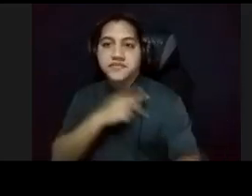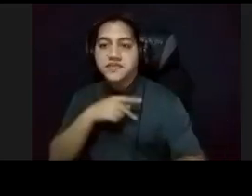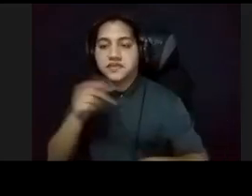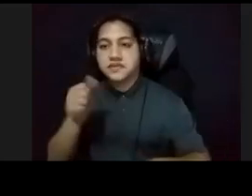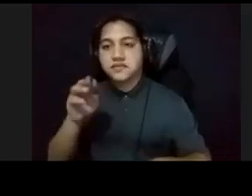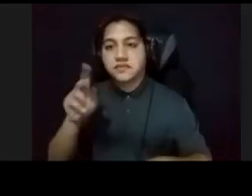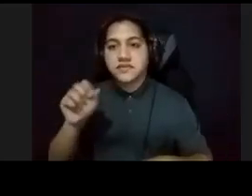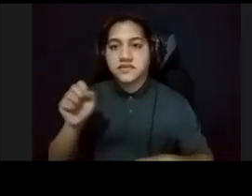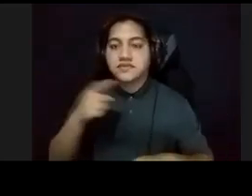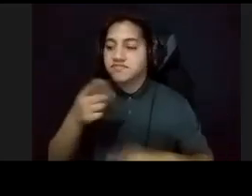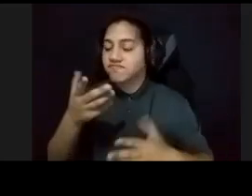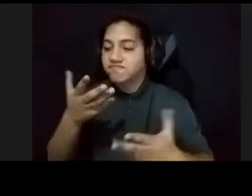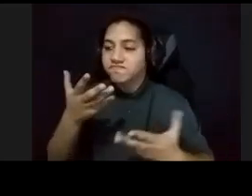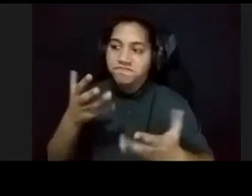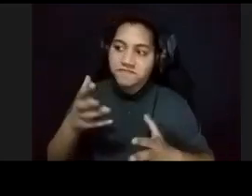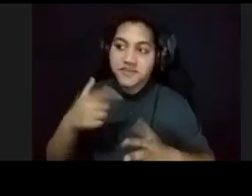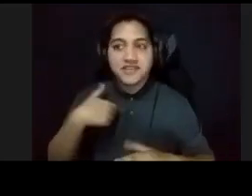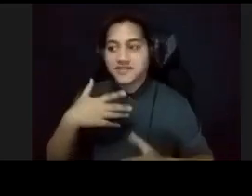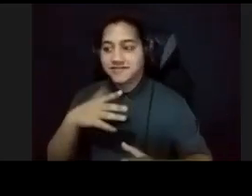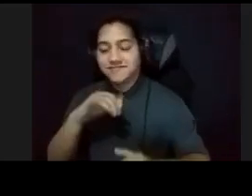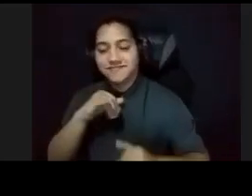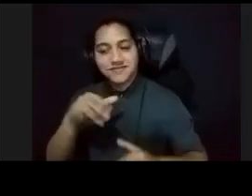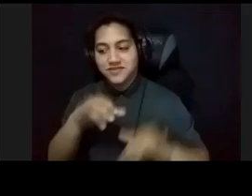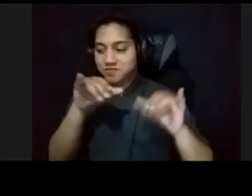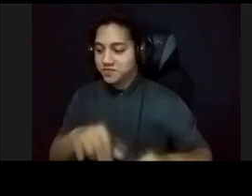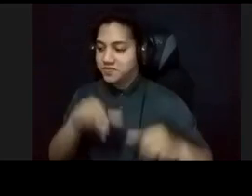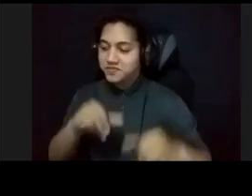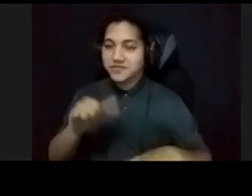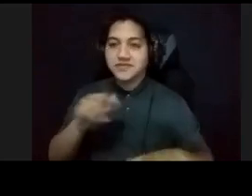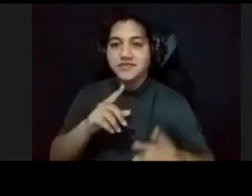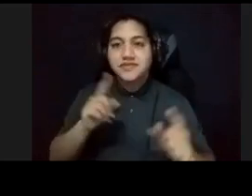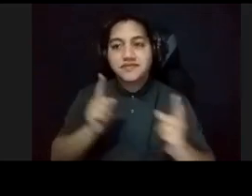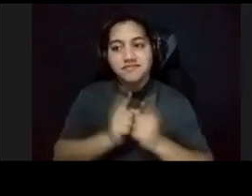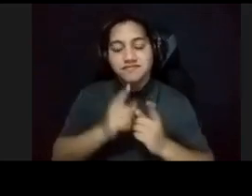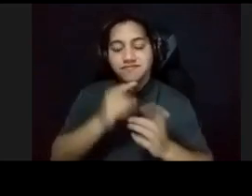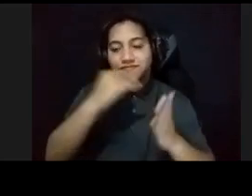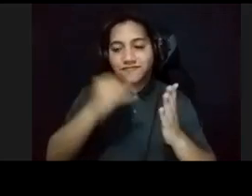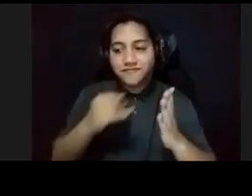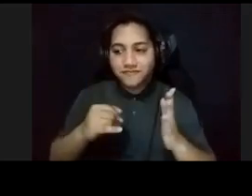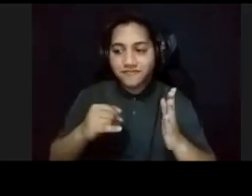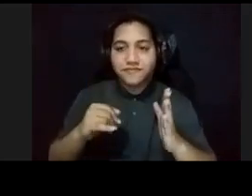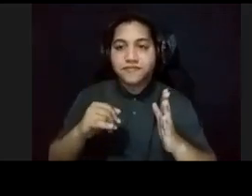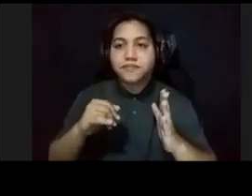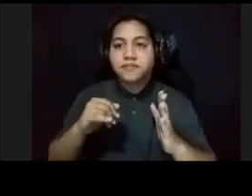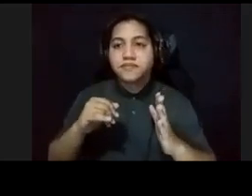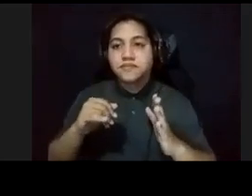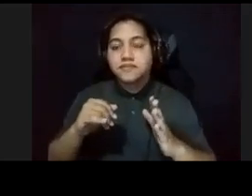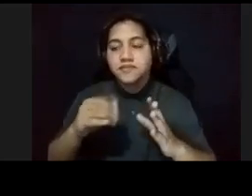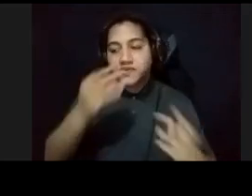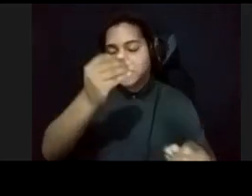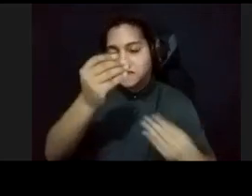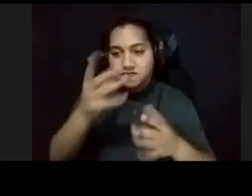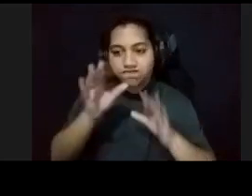no se quería ir, y yo tampoco, conocer al artista, tener esta información, tan